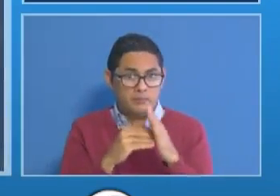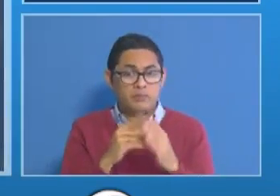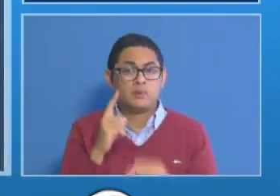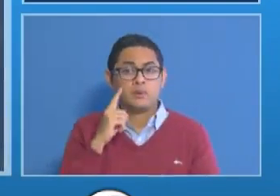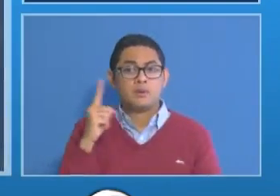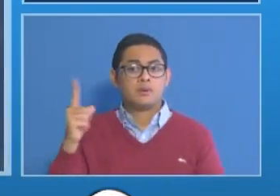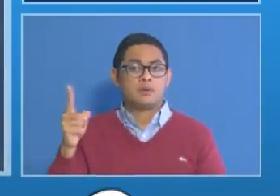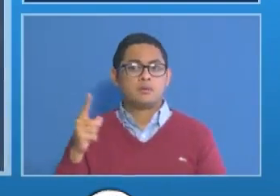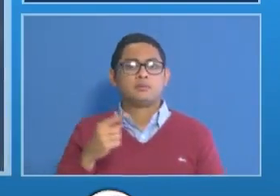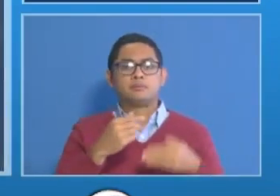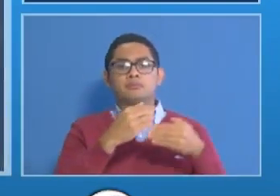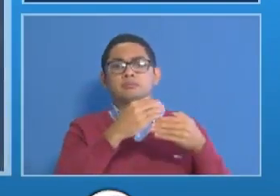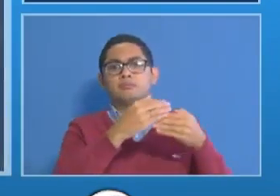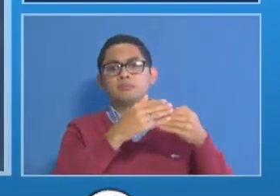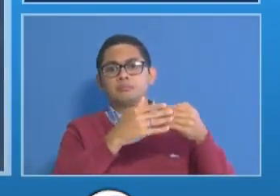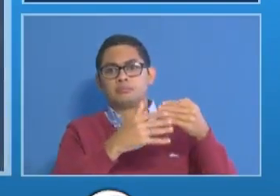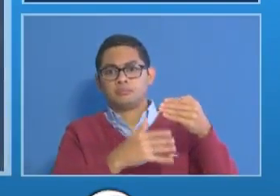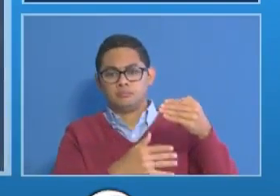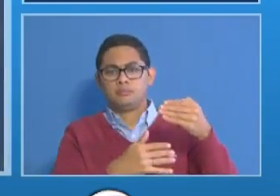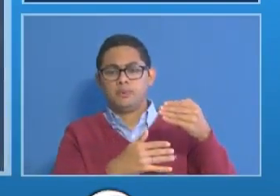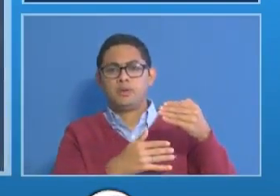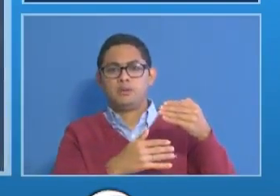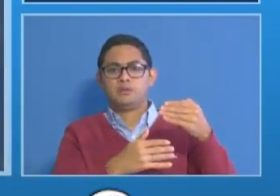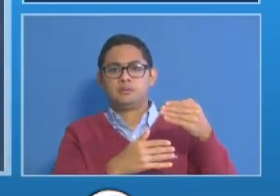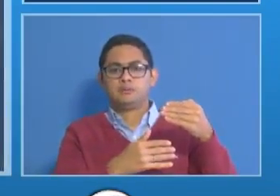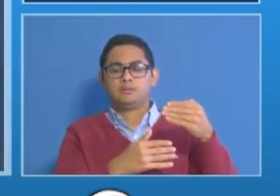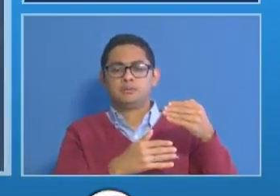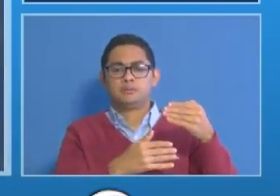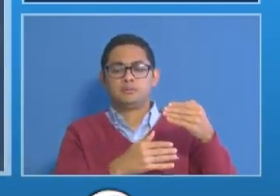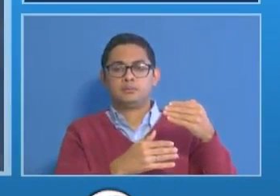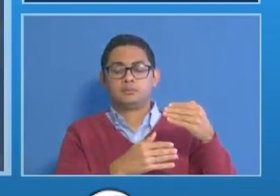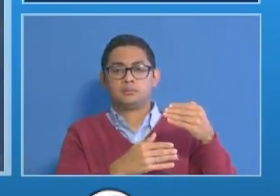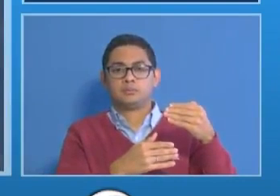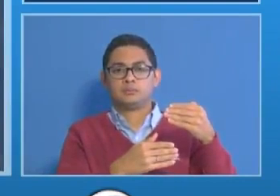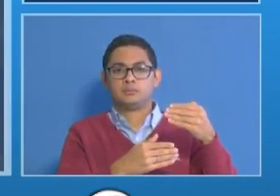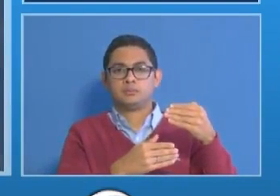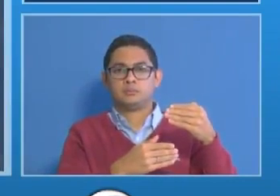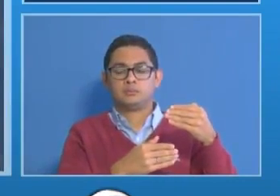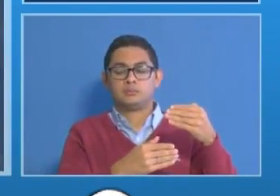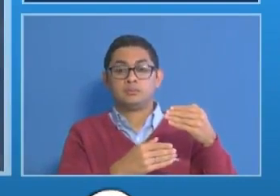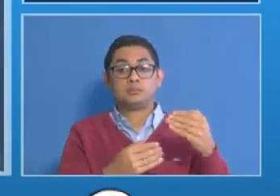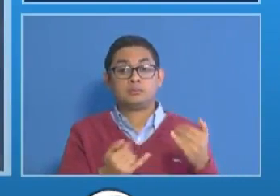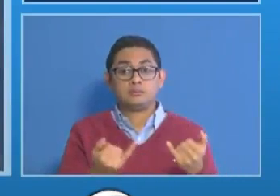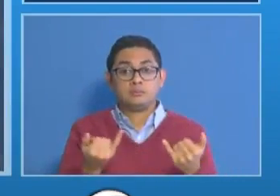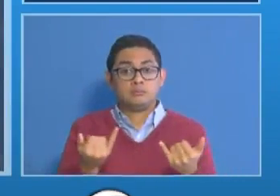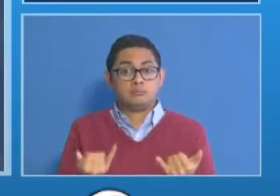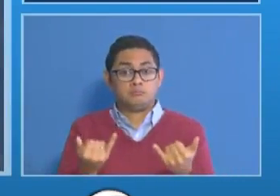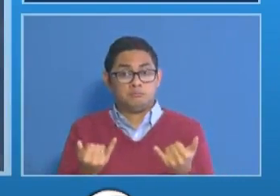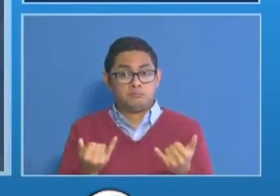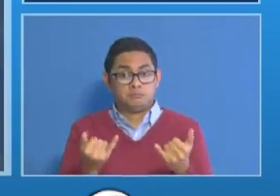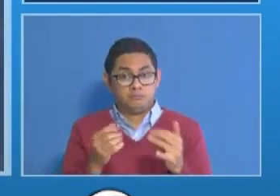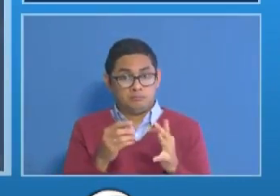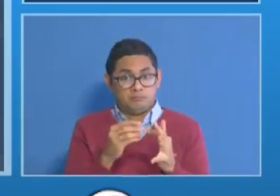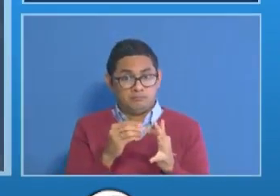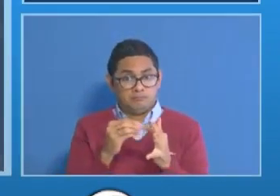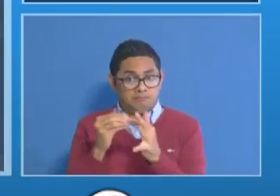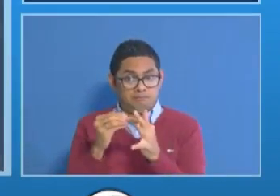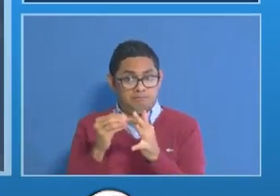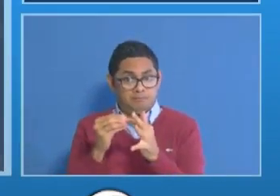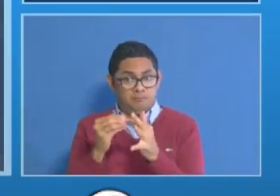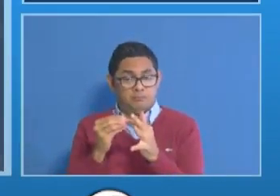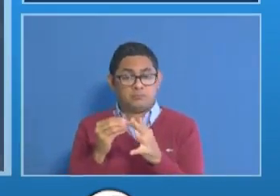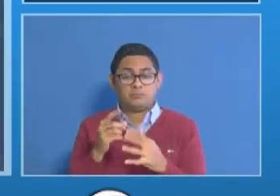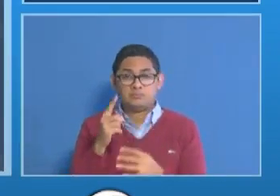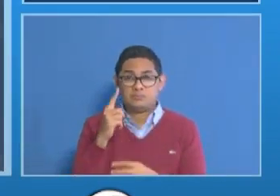Donar sangre permite salvar vidas, pero en esta ocasión muy especial, el poder